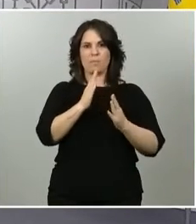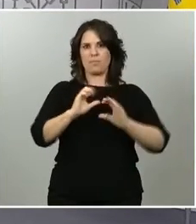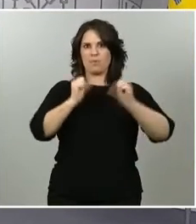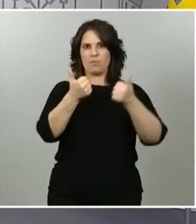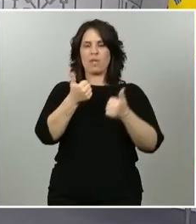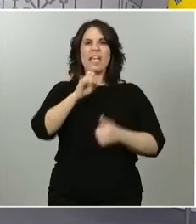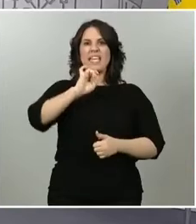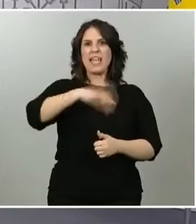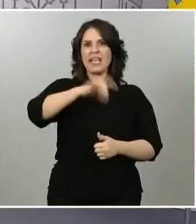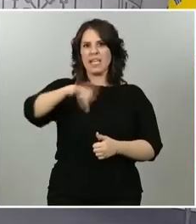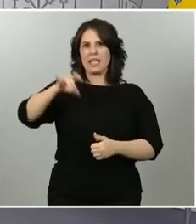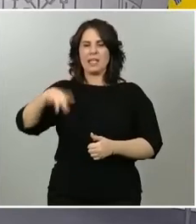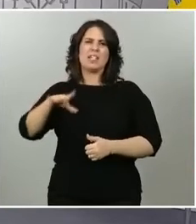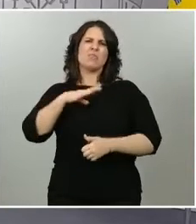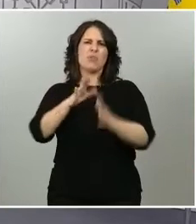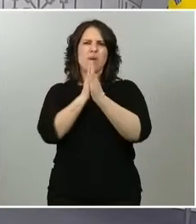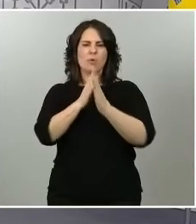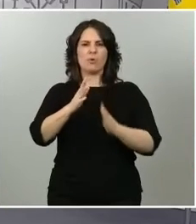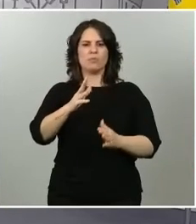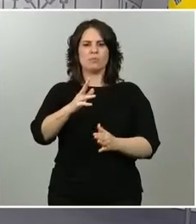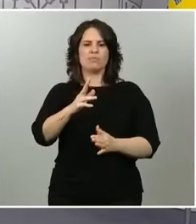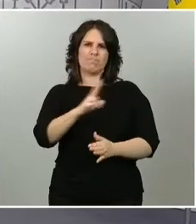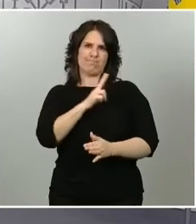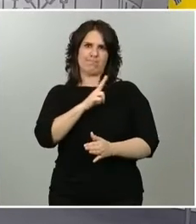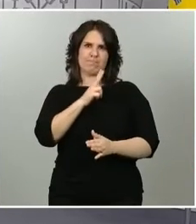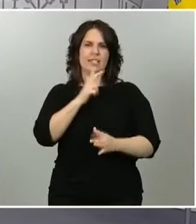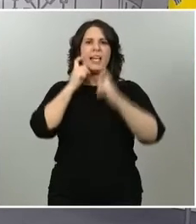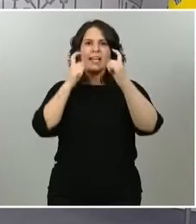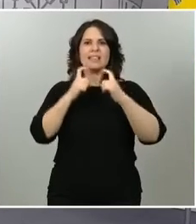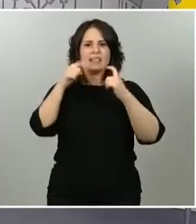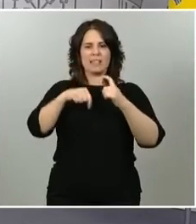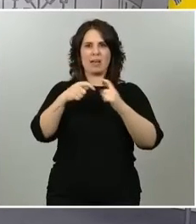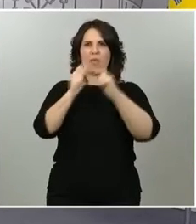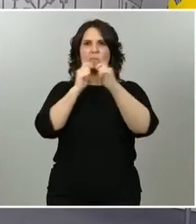a la cortesía de unos y otros para hacer fluida esta rueda de prensa. Colpisa, adelante.